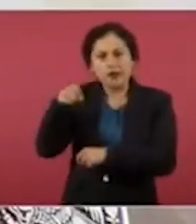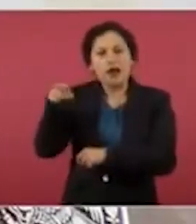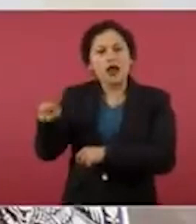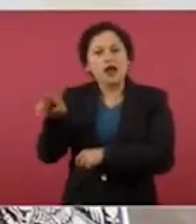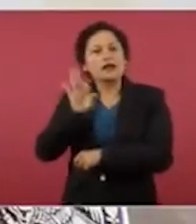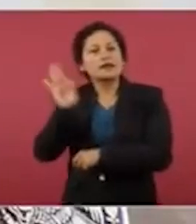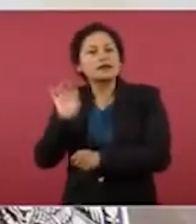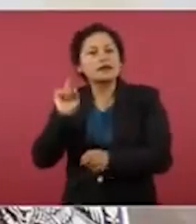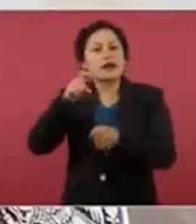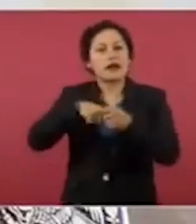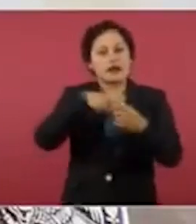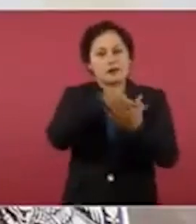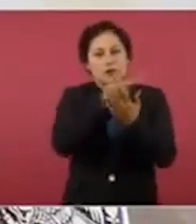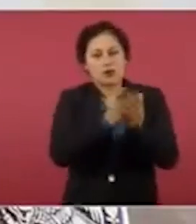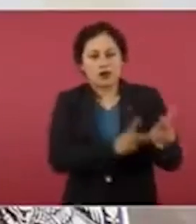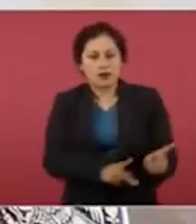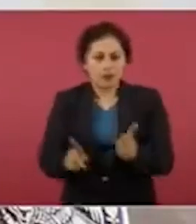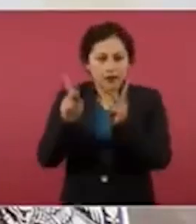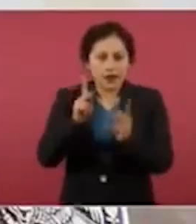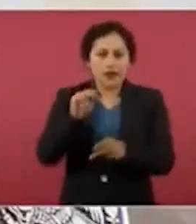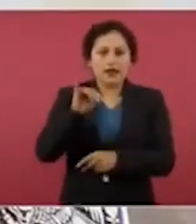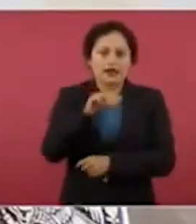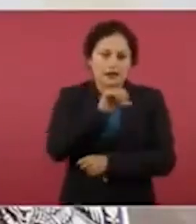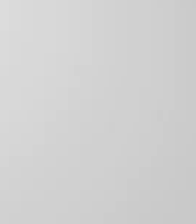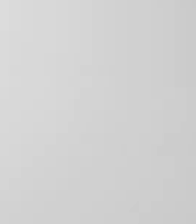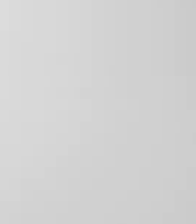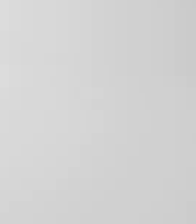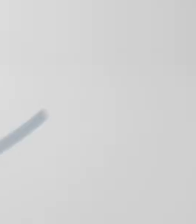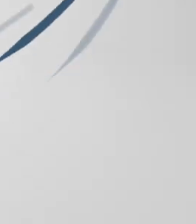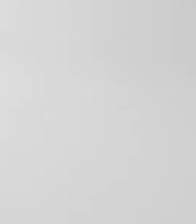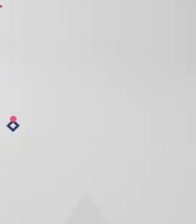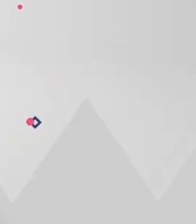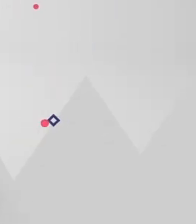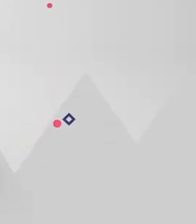proceso de transferencia hacia el programa IMSS-Gienestar.